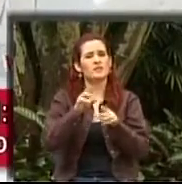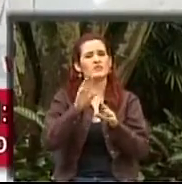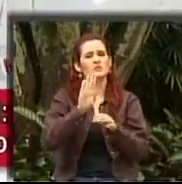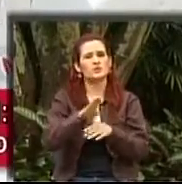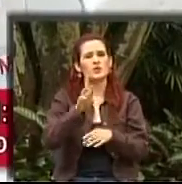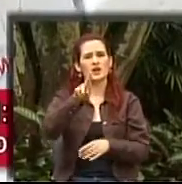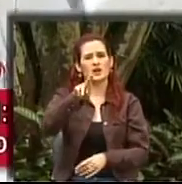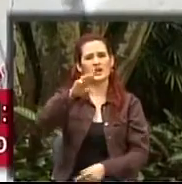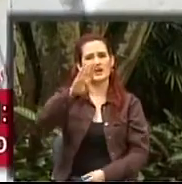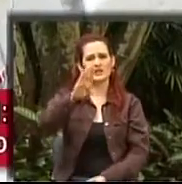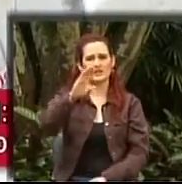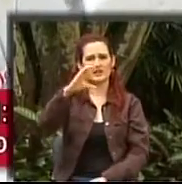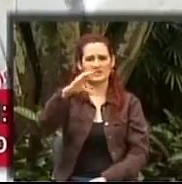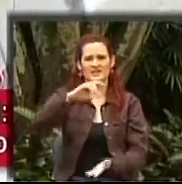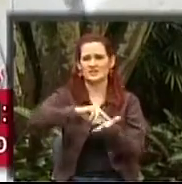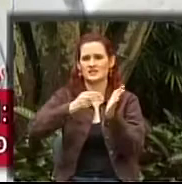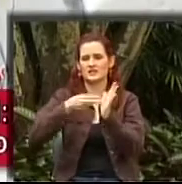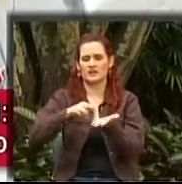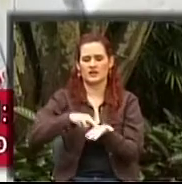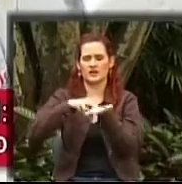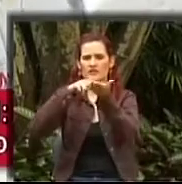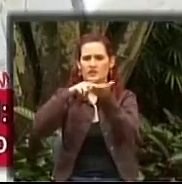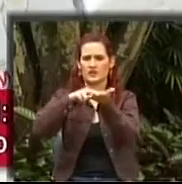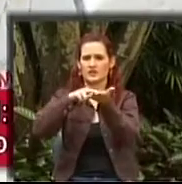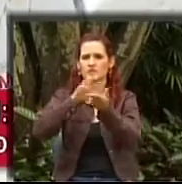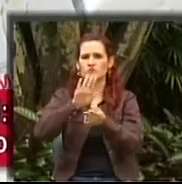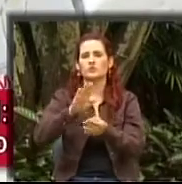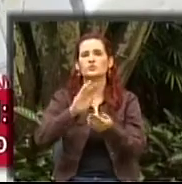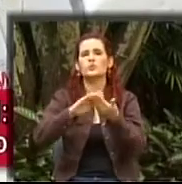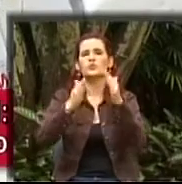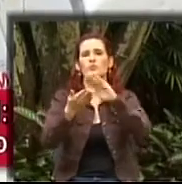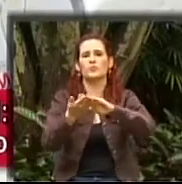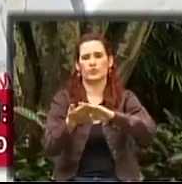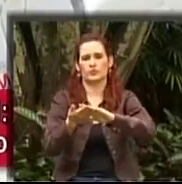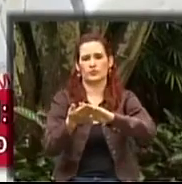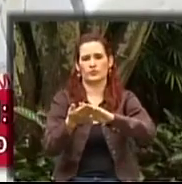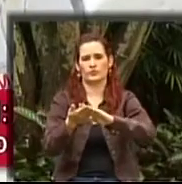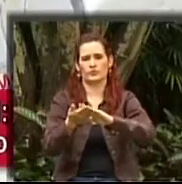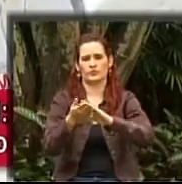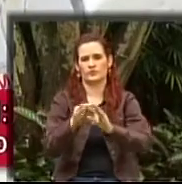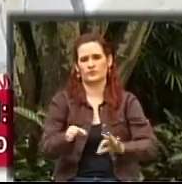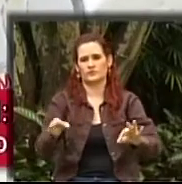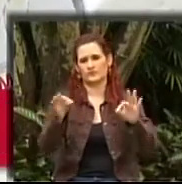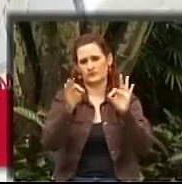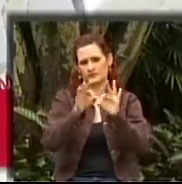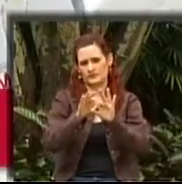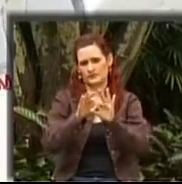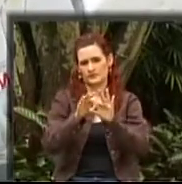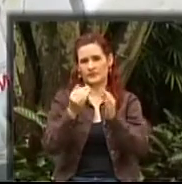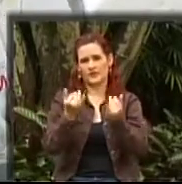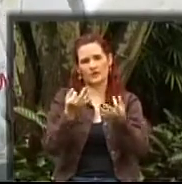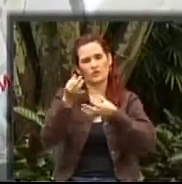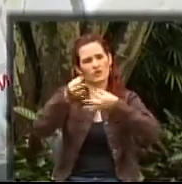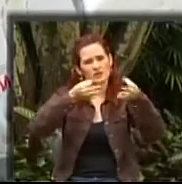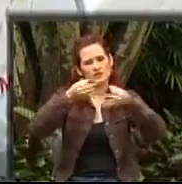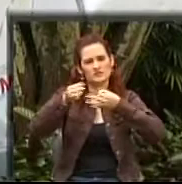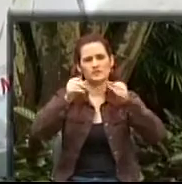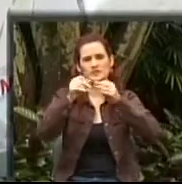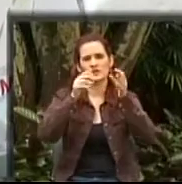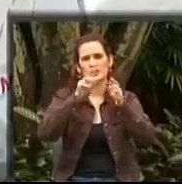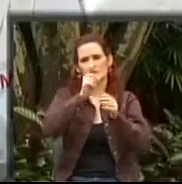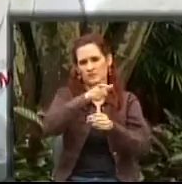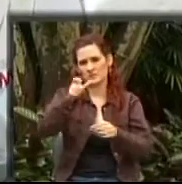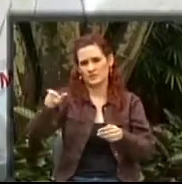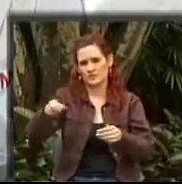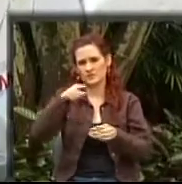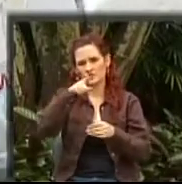que es rehabilitación basada en comunidad, donde vamos a explicarle a nuestros televidentes y a las personas con alguna discapacidad que